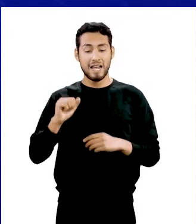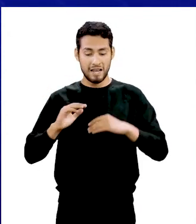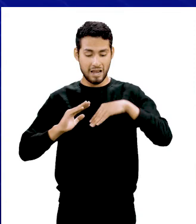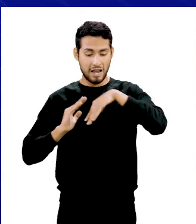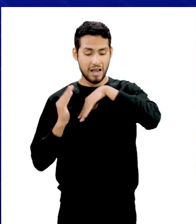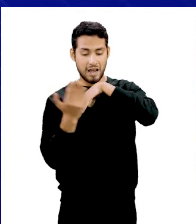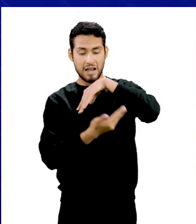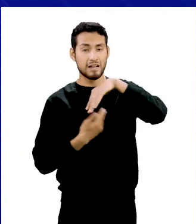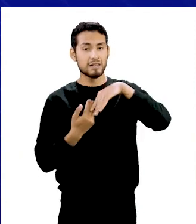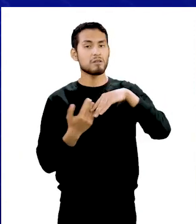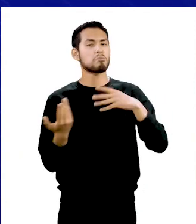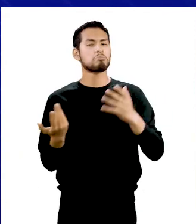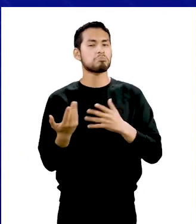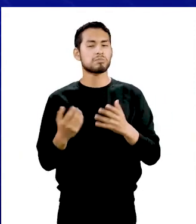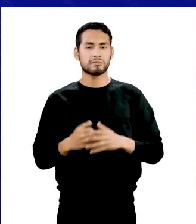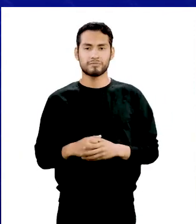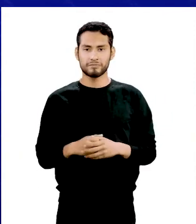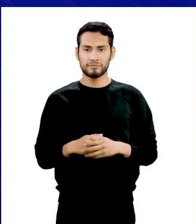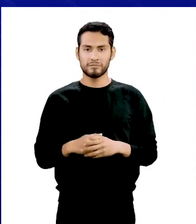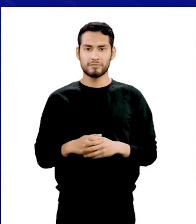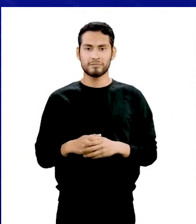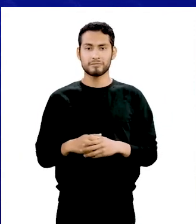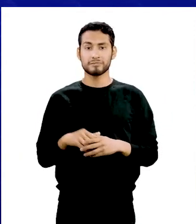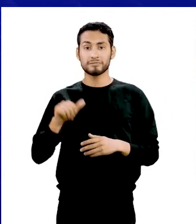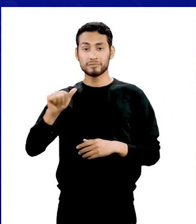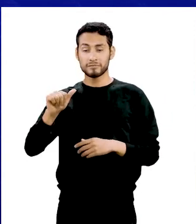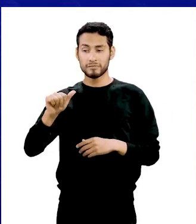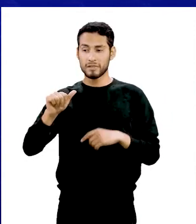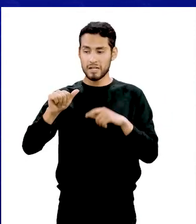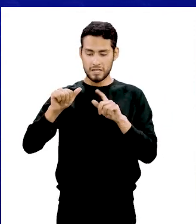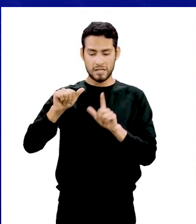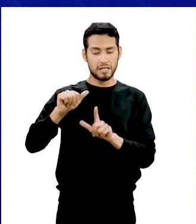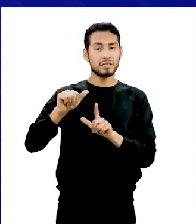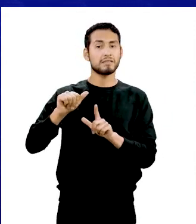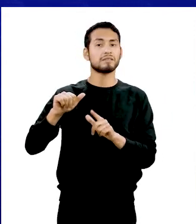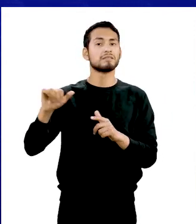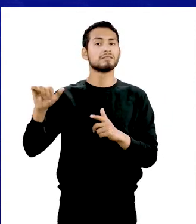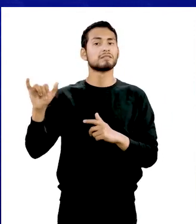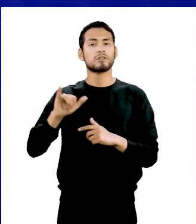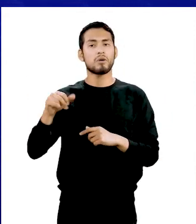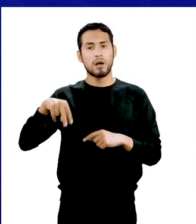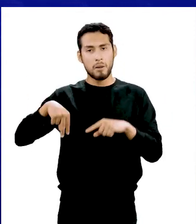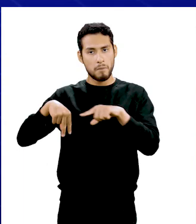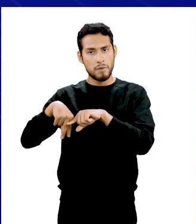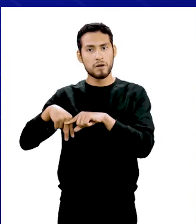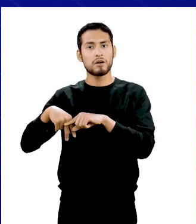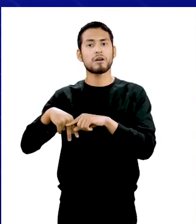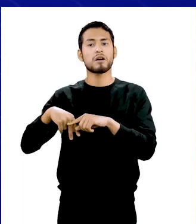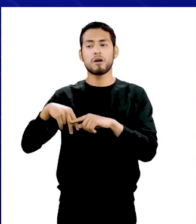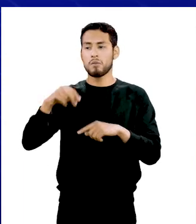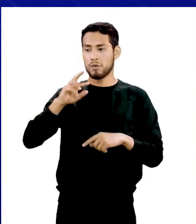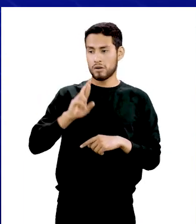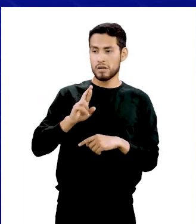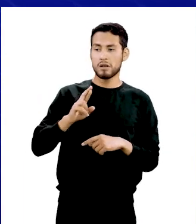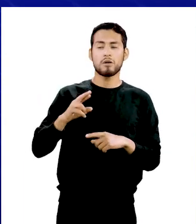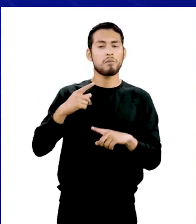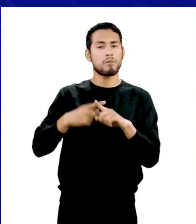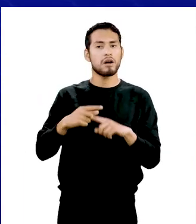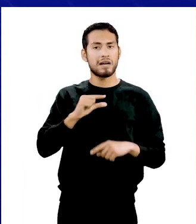lateral se calcula. Área lateral es igual a pi por radio por